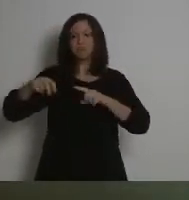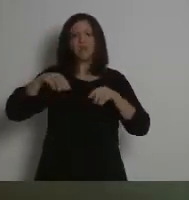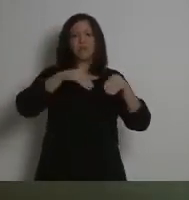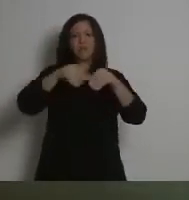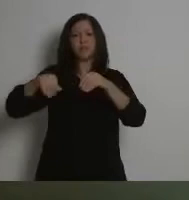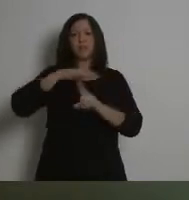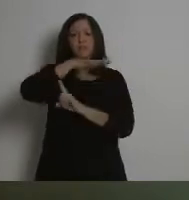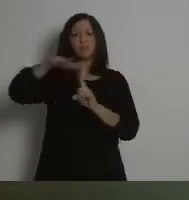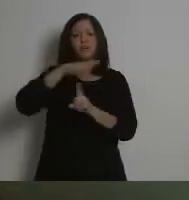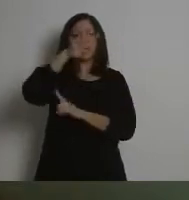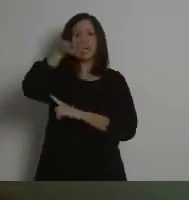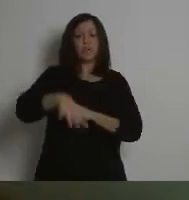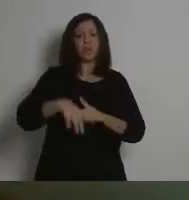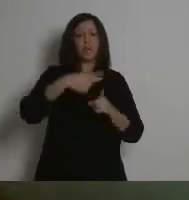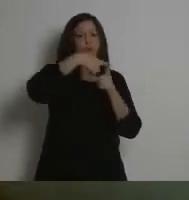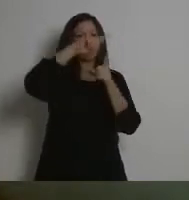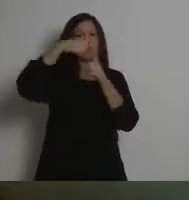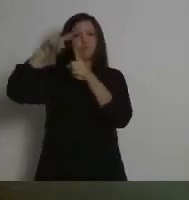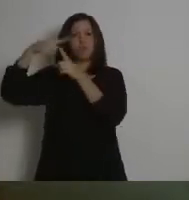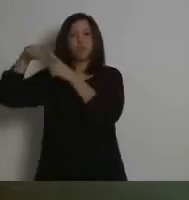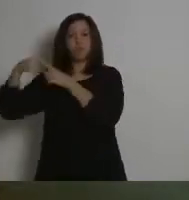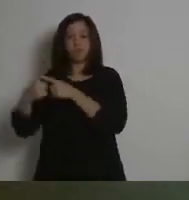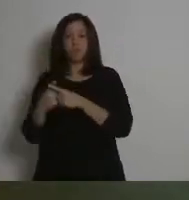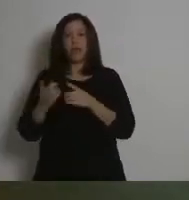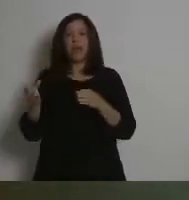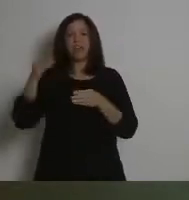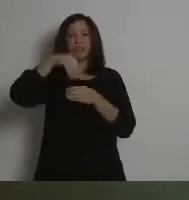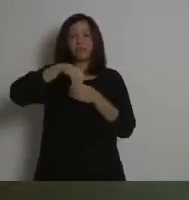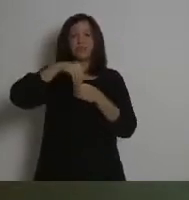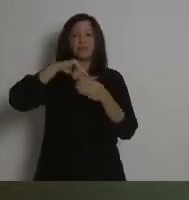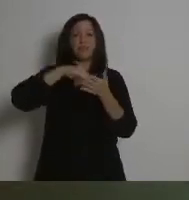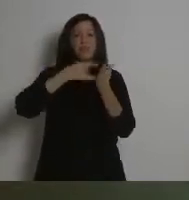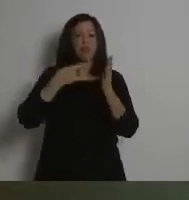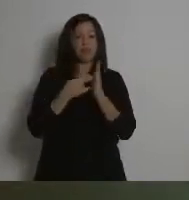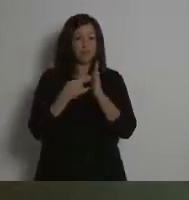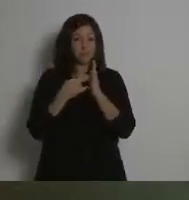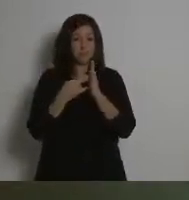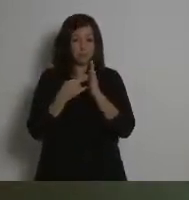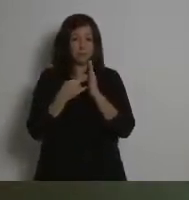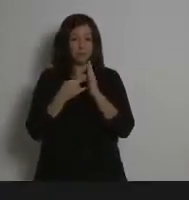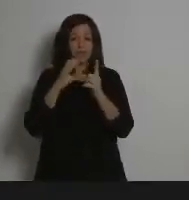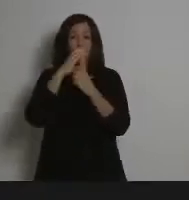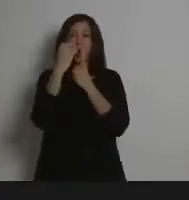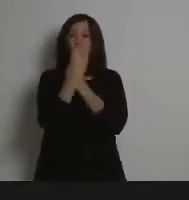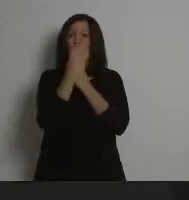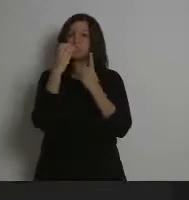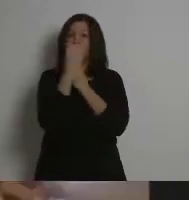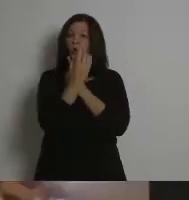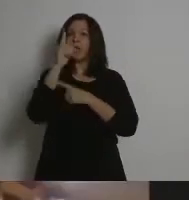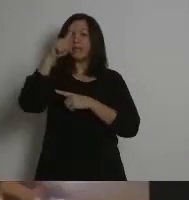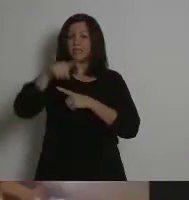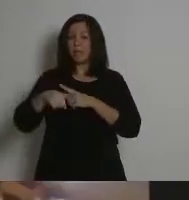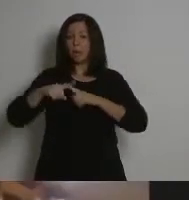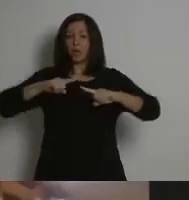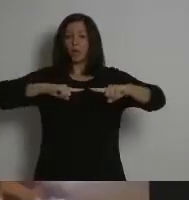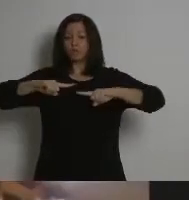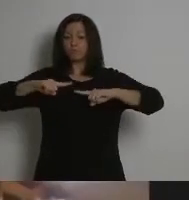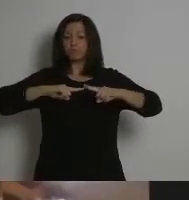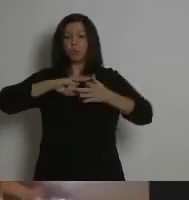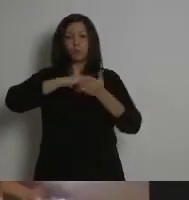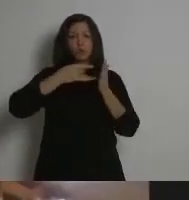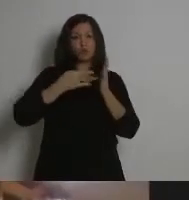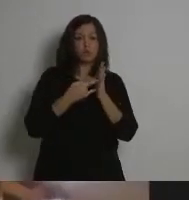de Cataluña. Forma parte del equipo técnico de Alimantem Culsarola y coordina, entre otros proyectos, la